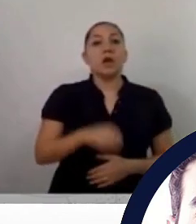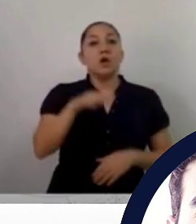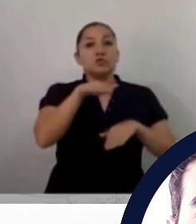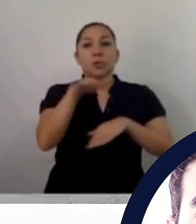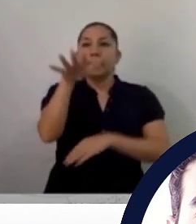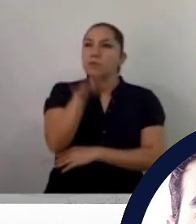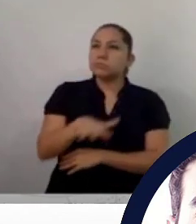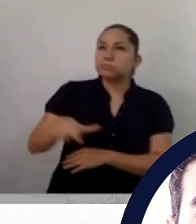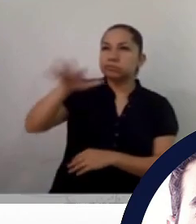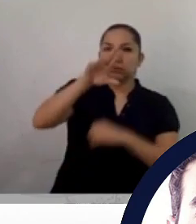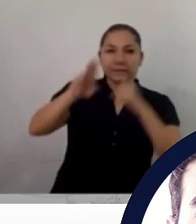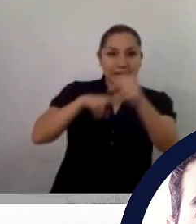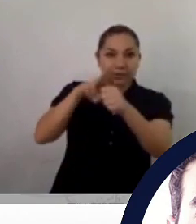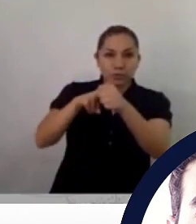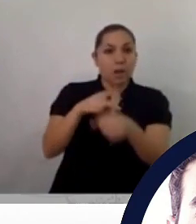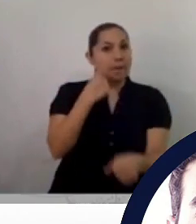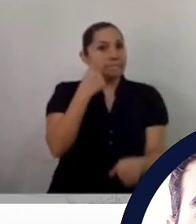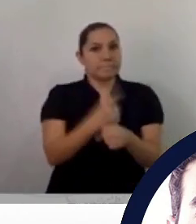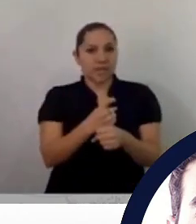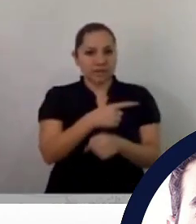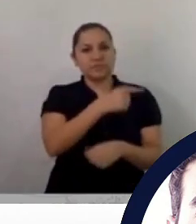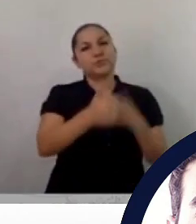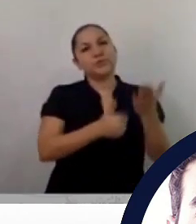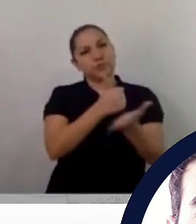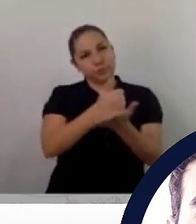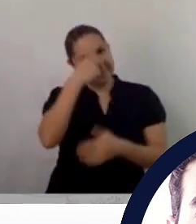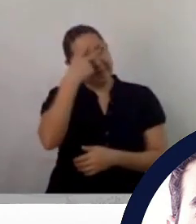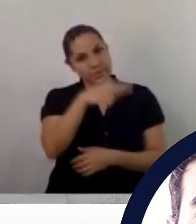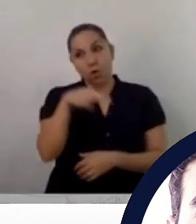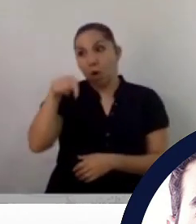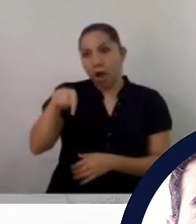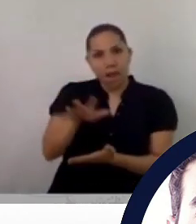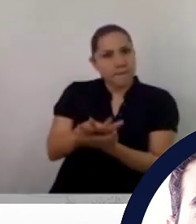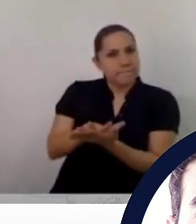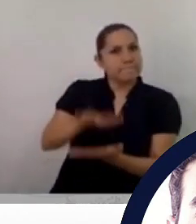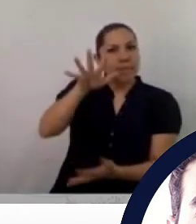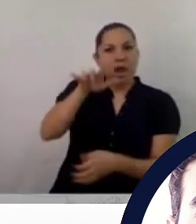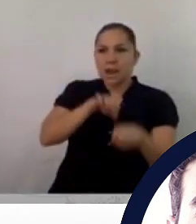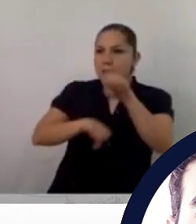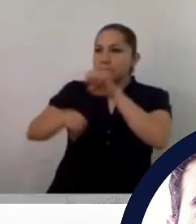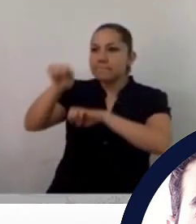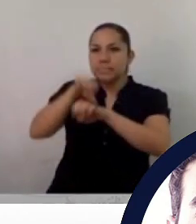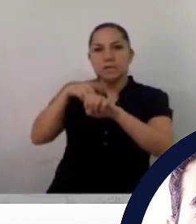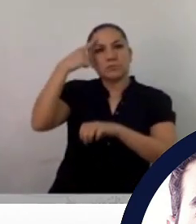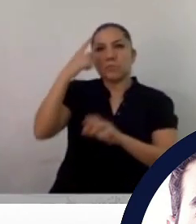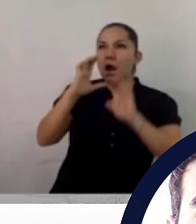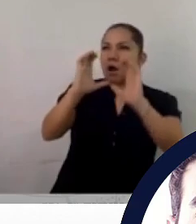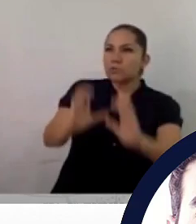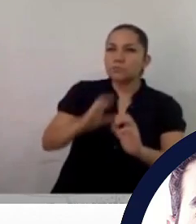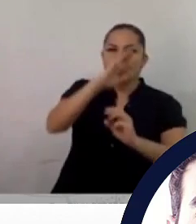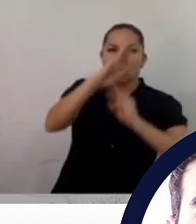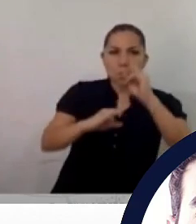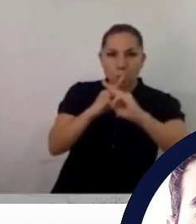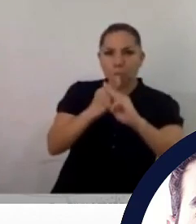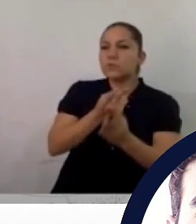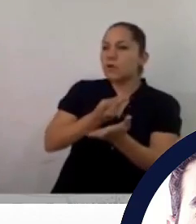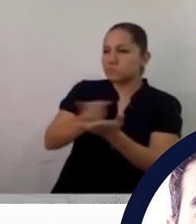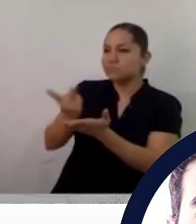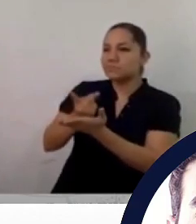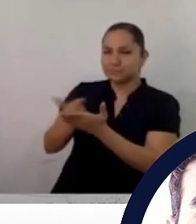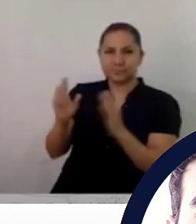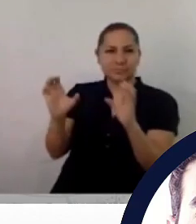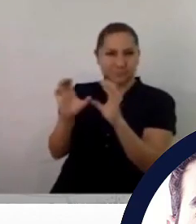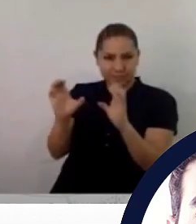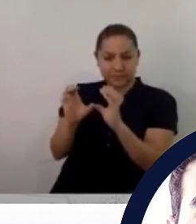Mira, nosotros medimos 10 componentes que van pues desde el Estado de Derecho que tiene que ver con temas de violencia,